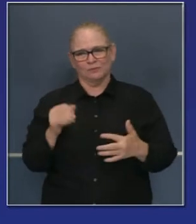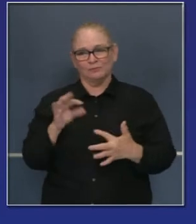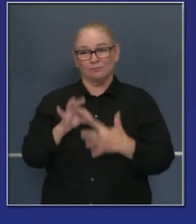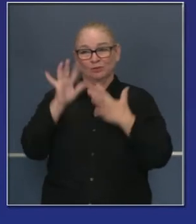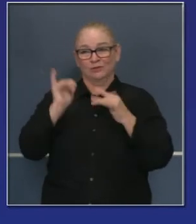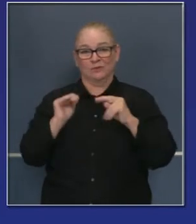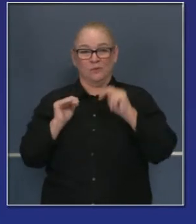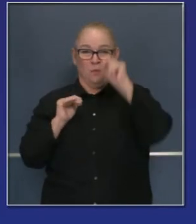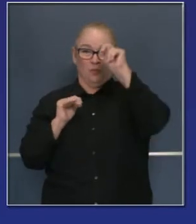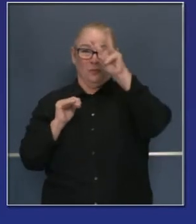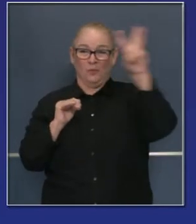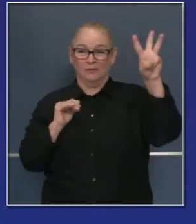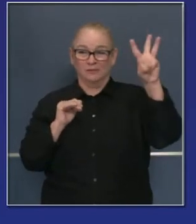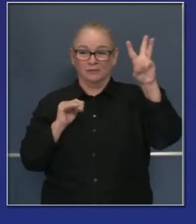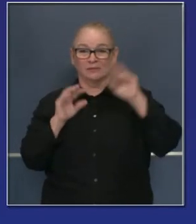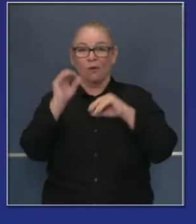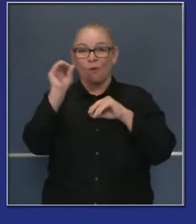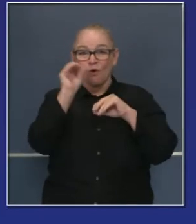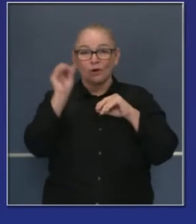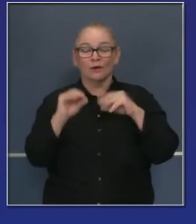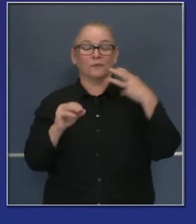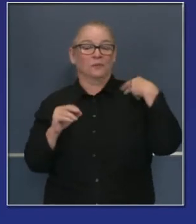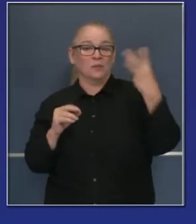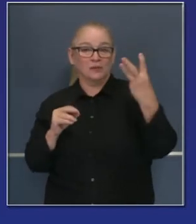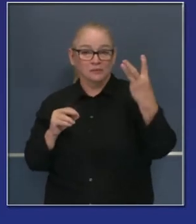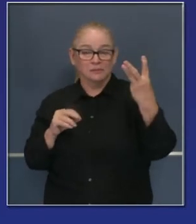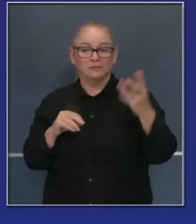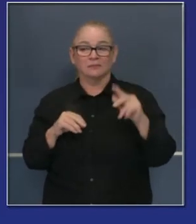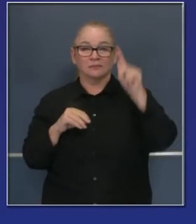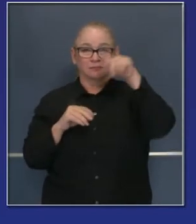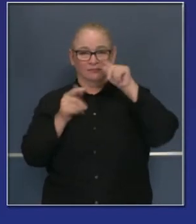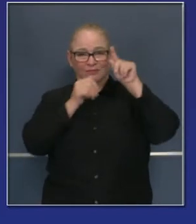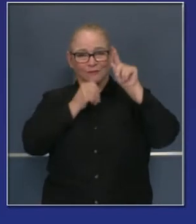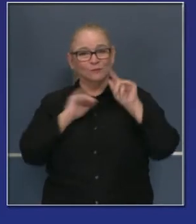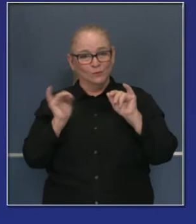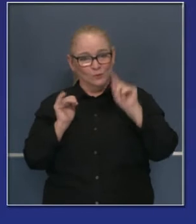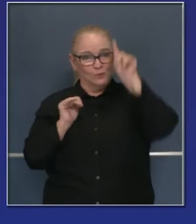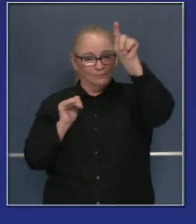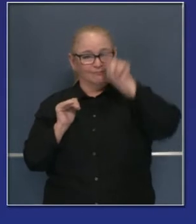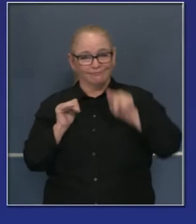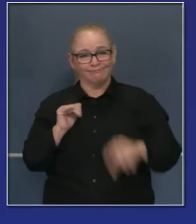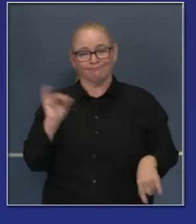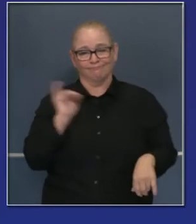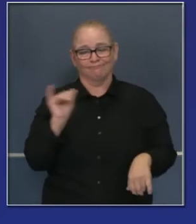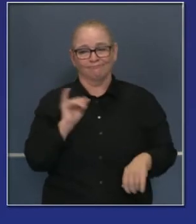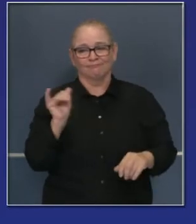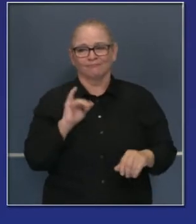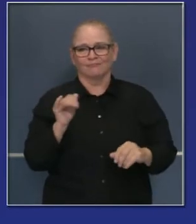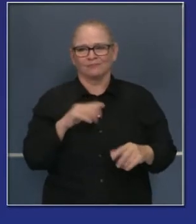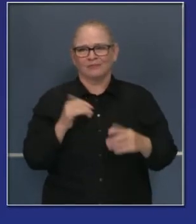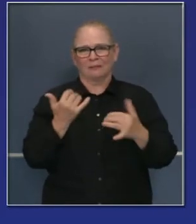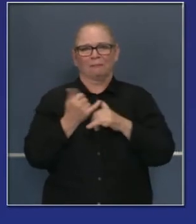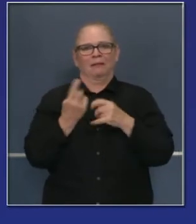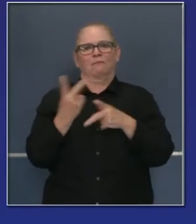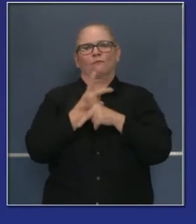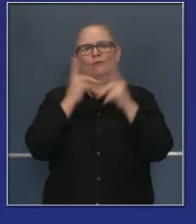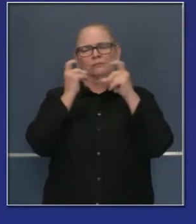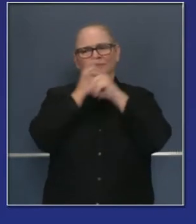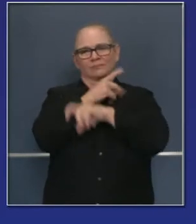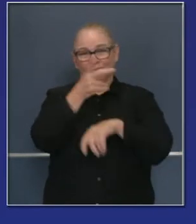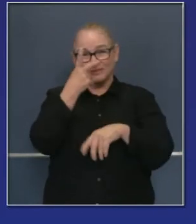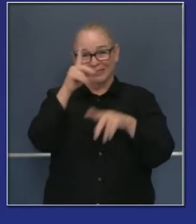Pacífico, las áreas de la costa, el estado de Washington, Oregón, etcétera. De modo que esto complica la imagen